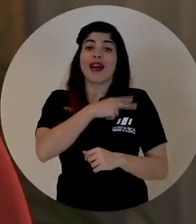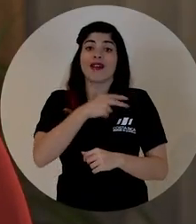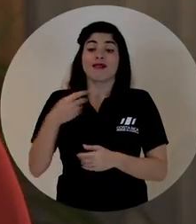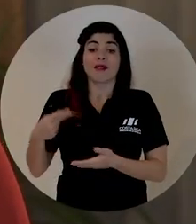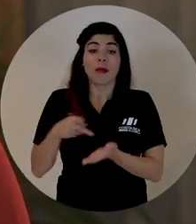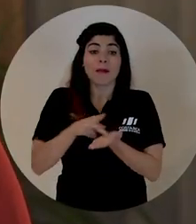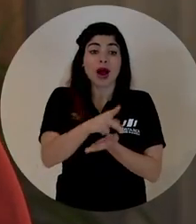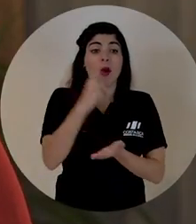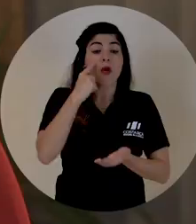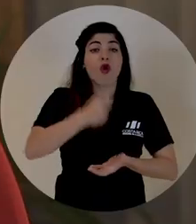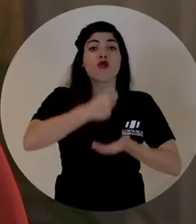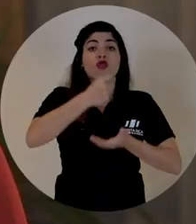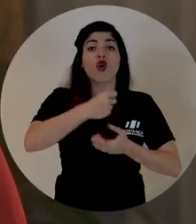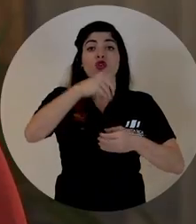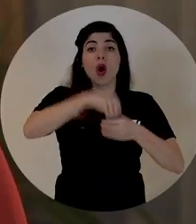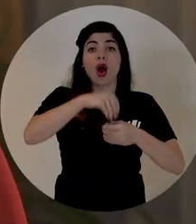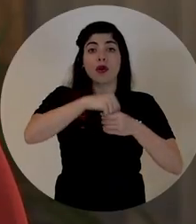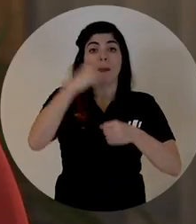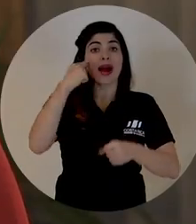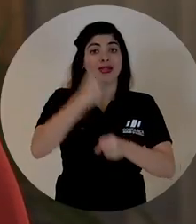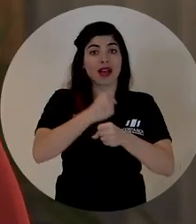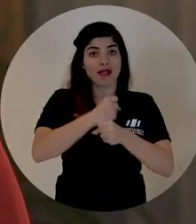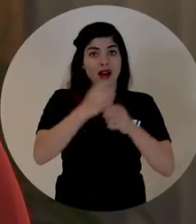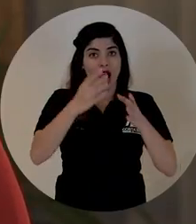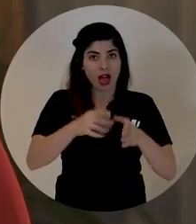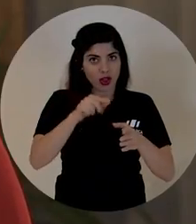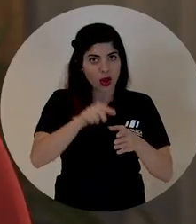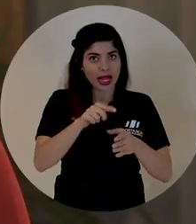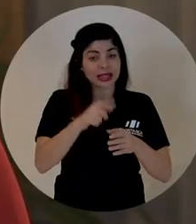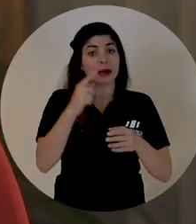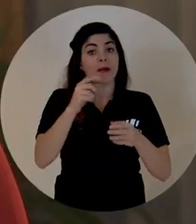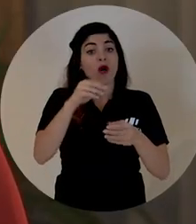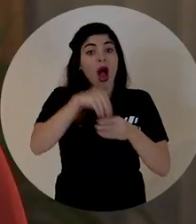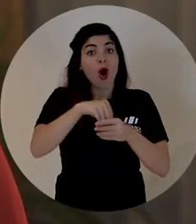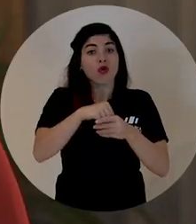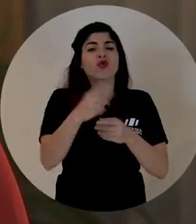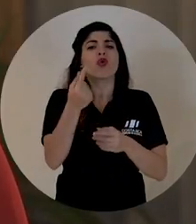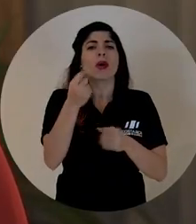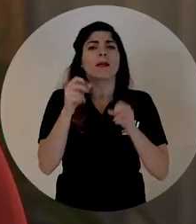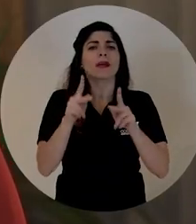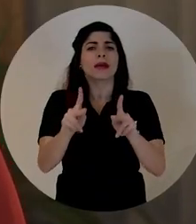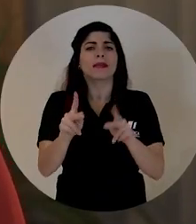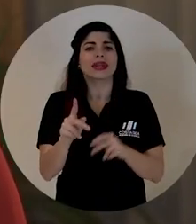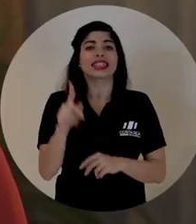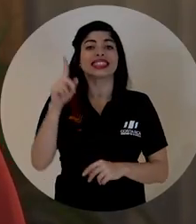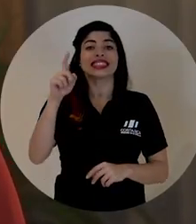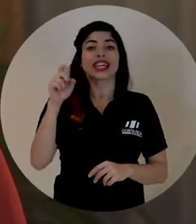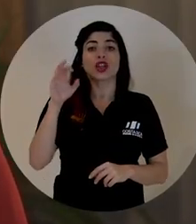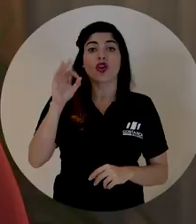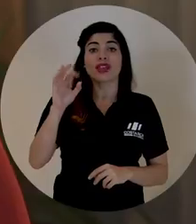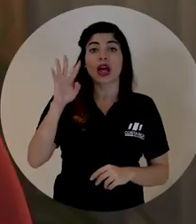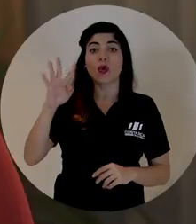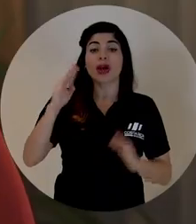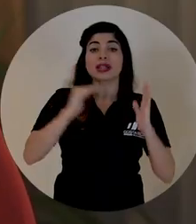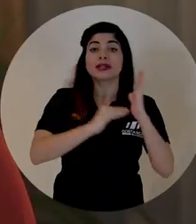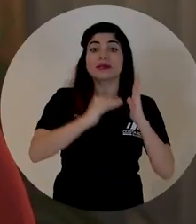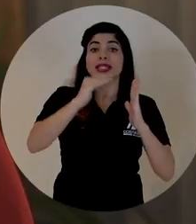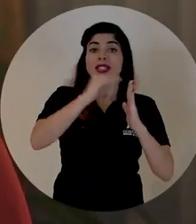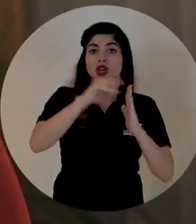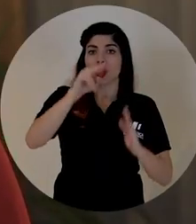aporte patronal al fondo de ahorro para los trabajadores, que permitirá un ahorro de 194